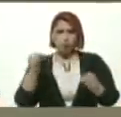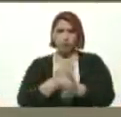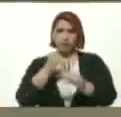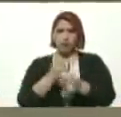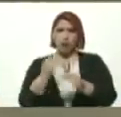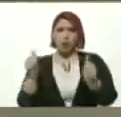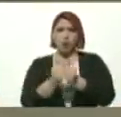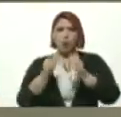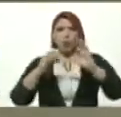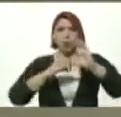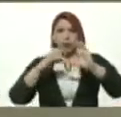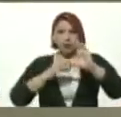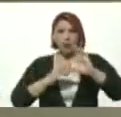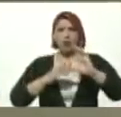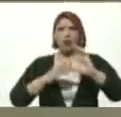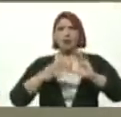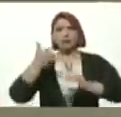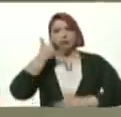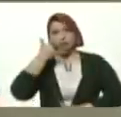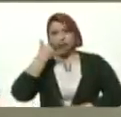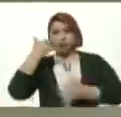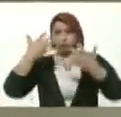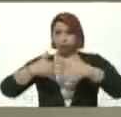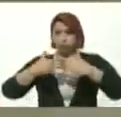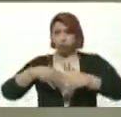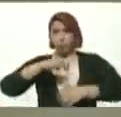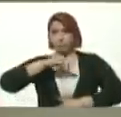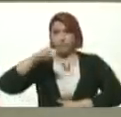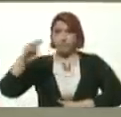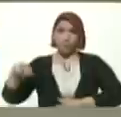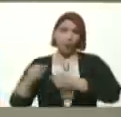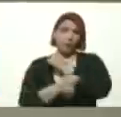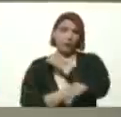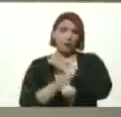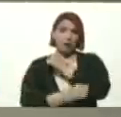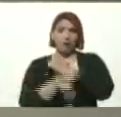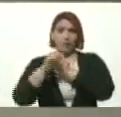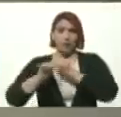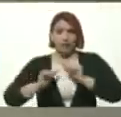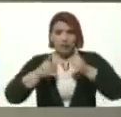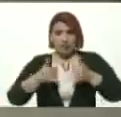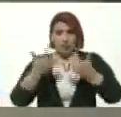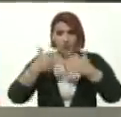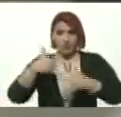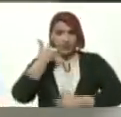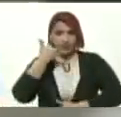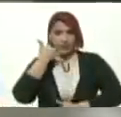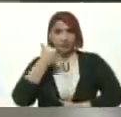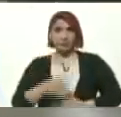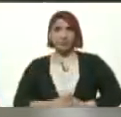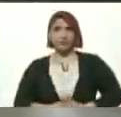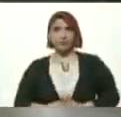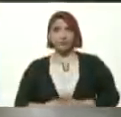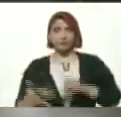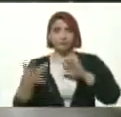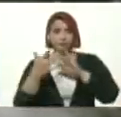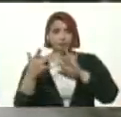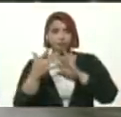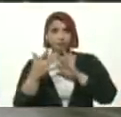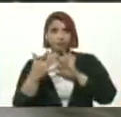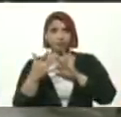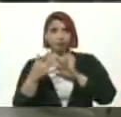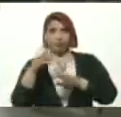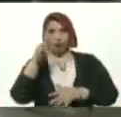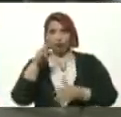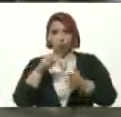Conatel Con Can TV Con Movilnet Y Ya Iniciamos Con Can TV La Conectividad De